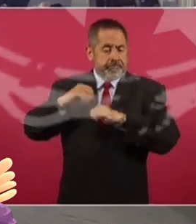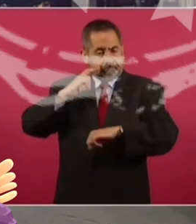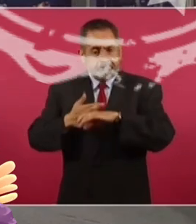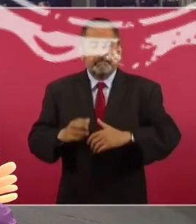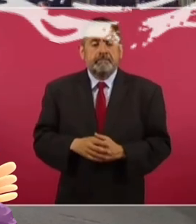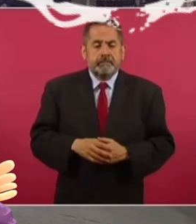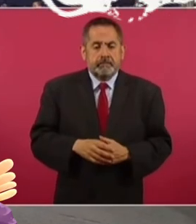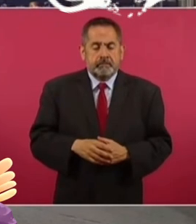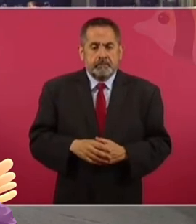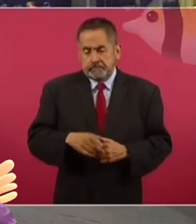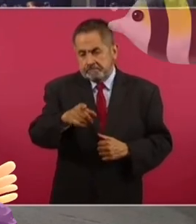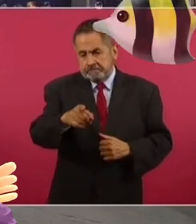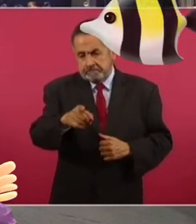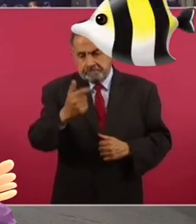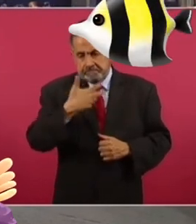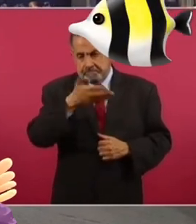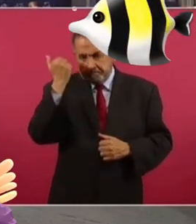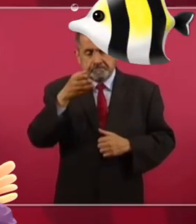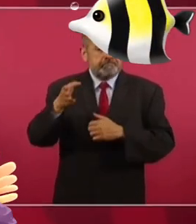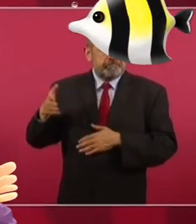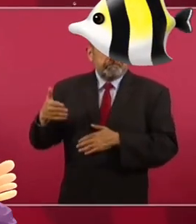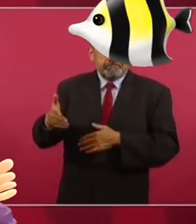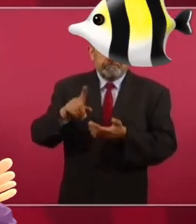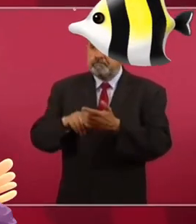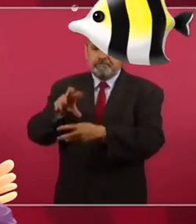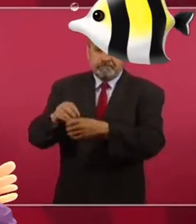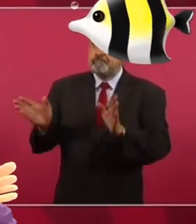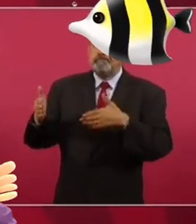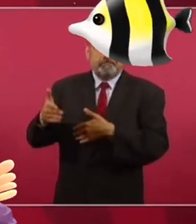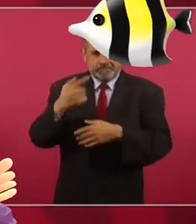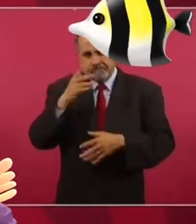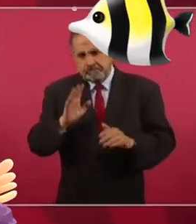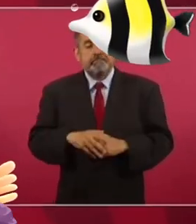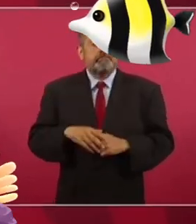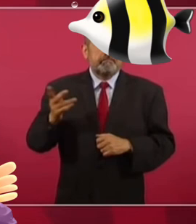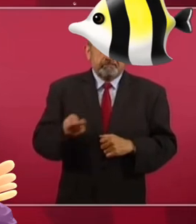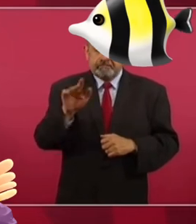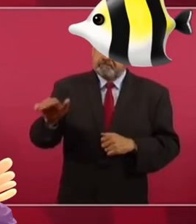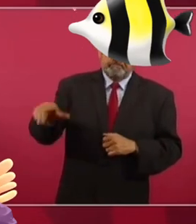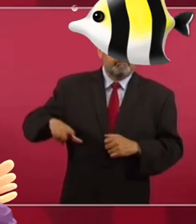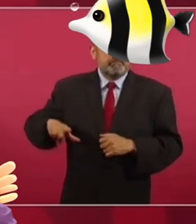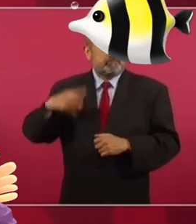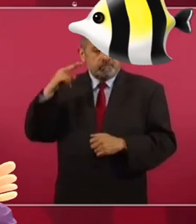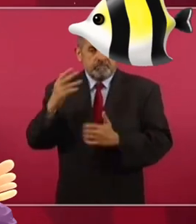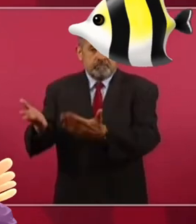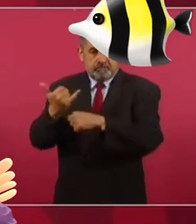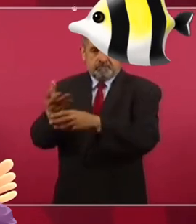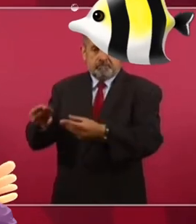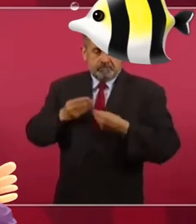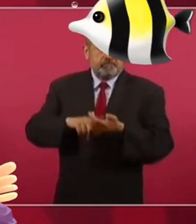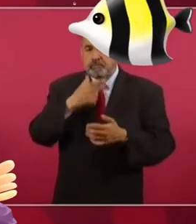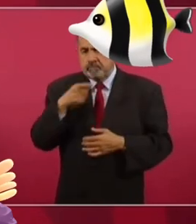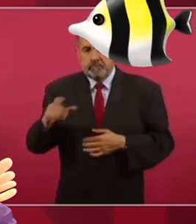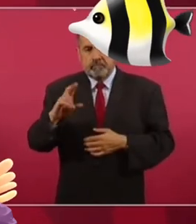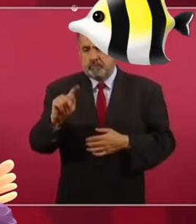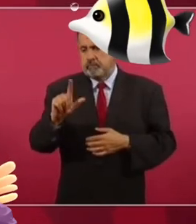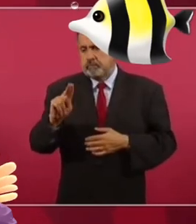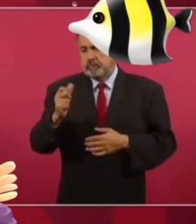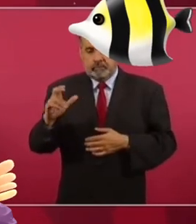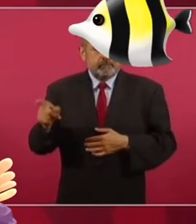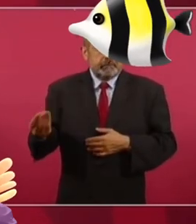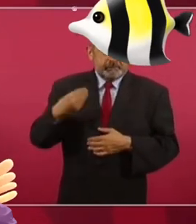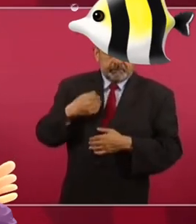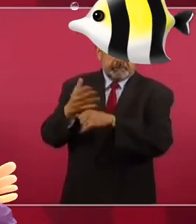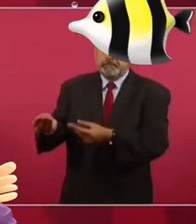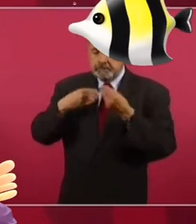Sí, no tenía información sobre la cual, pero vamos a pedirle al gobierno de Veracruz que nos informe, a Cutelagua García, que